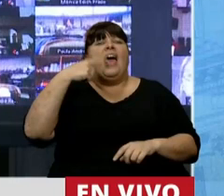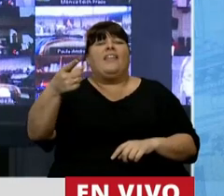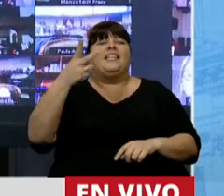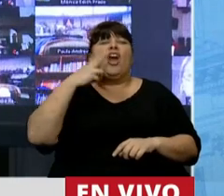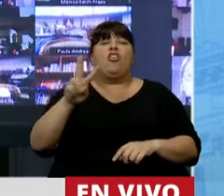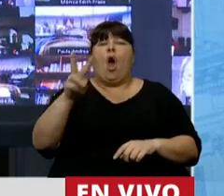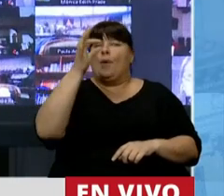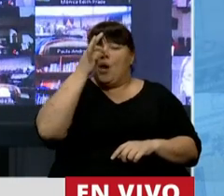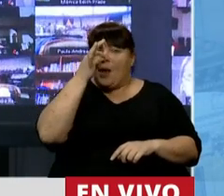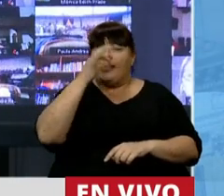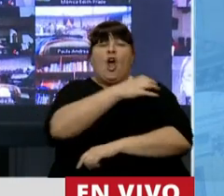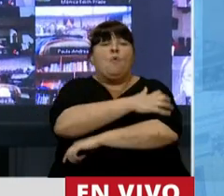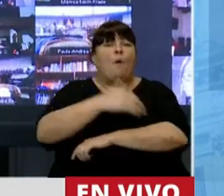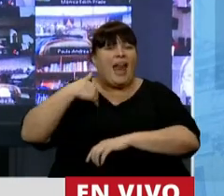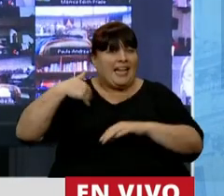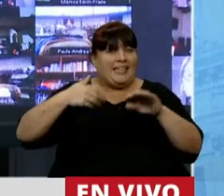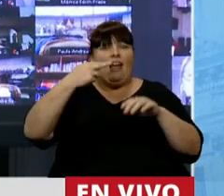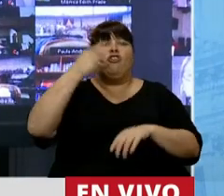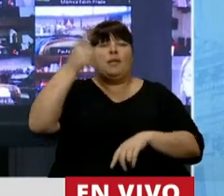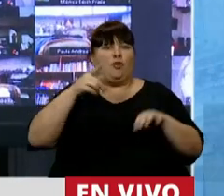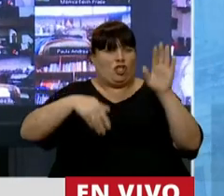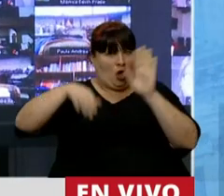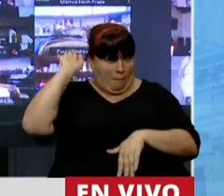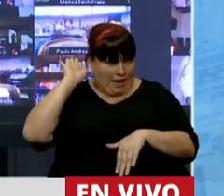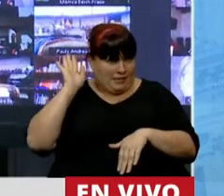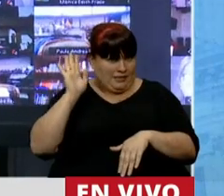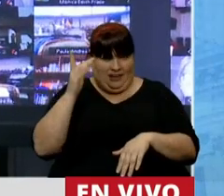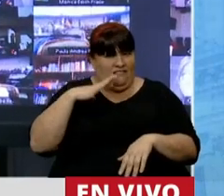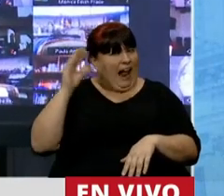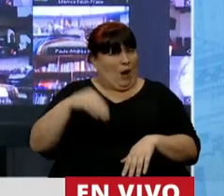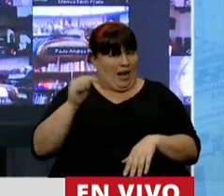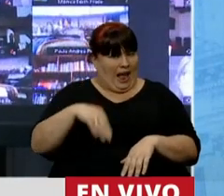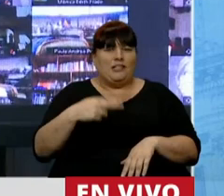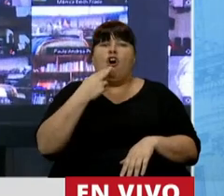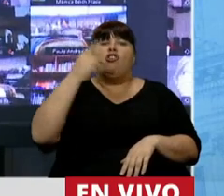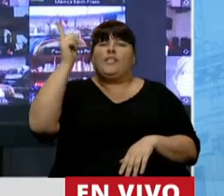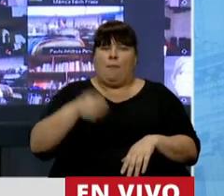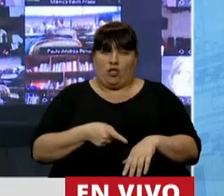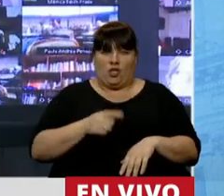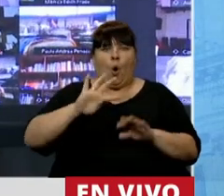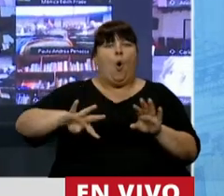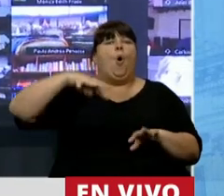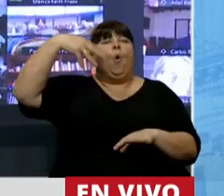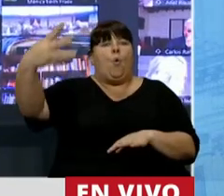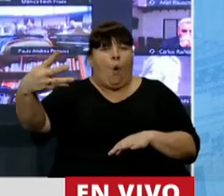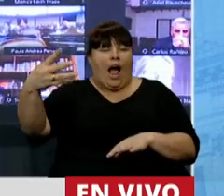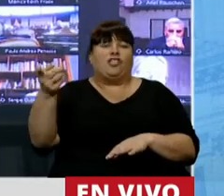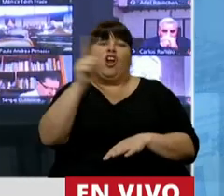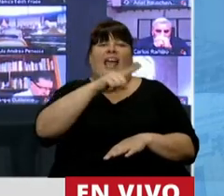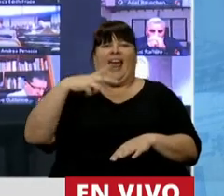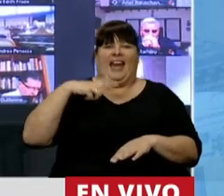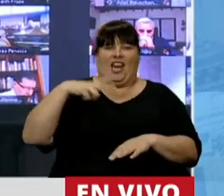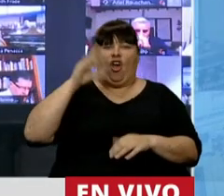2020 la pobreza en Argentina va a subir 11 puntos. Y se va a quedar corta. 11 puntos. 4 veces más que en los